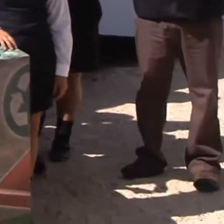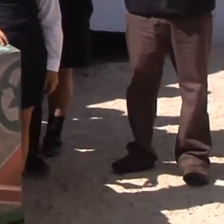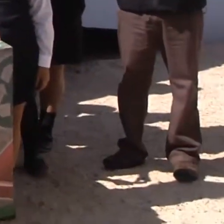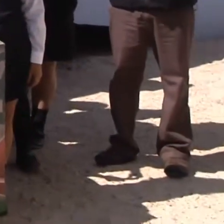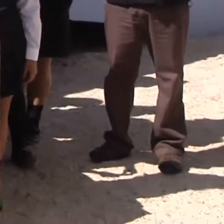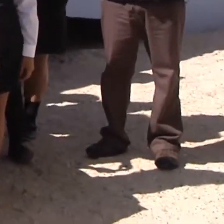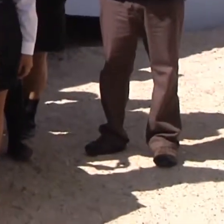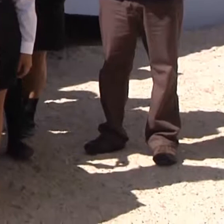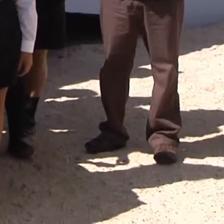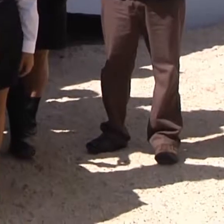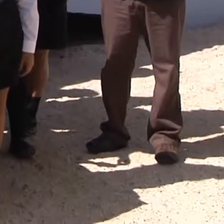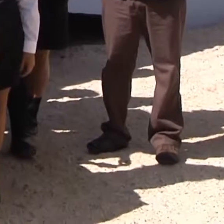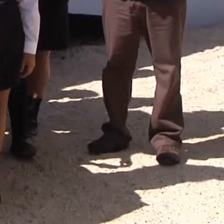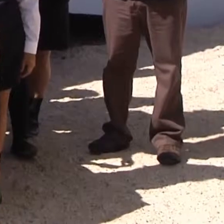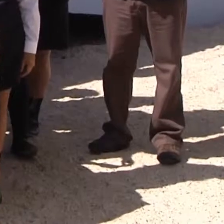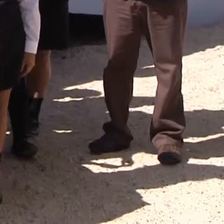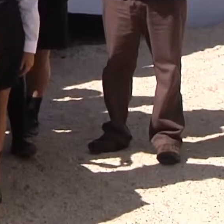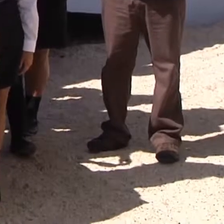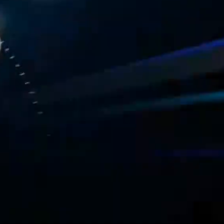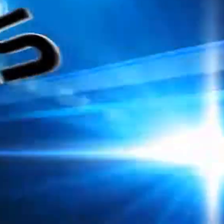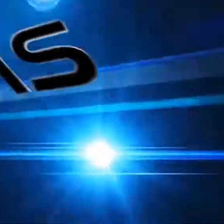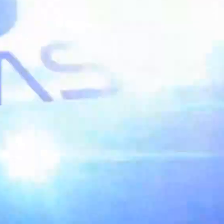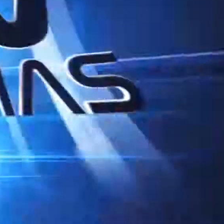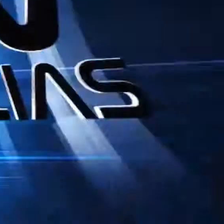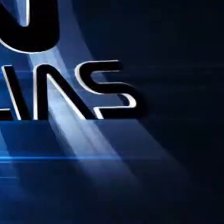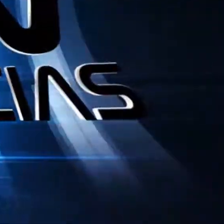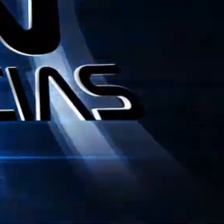¡Gracias! ¡Gracias!